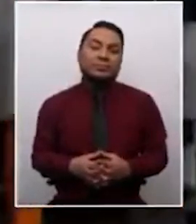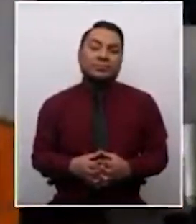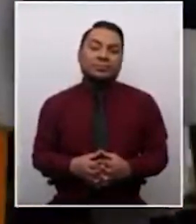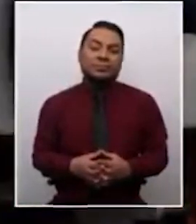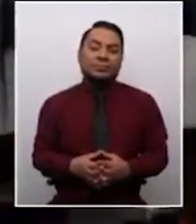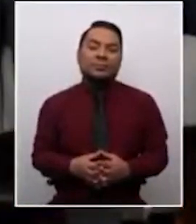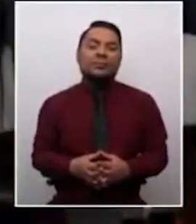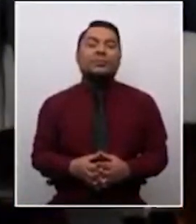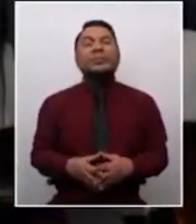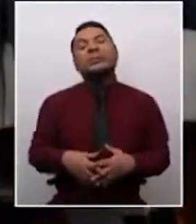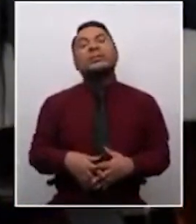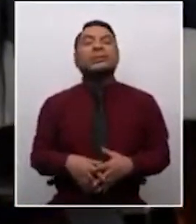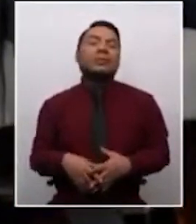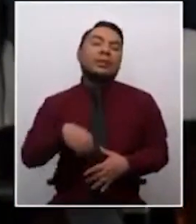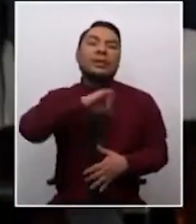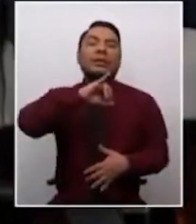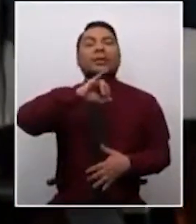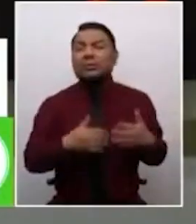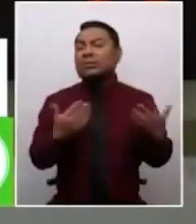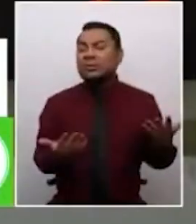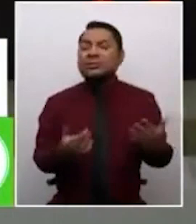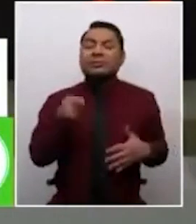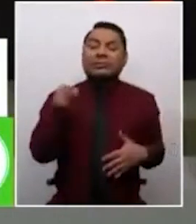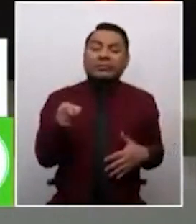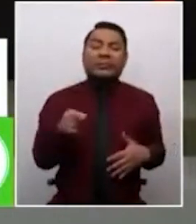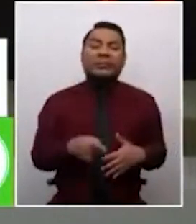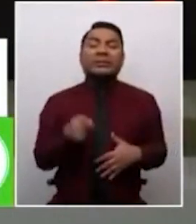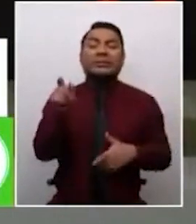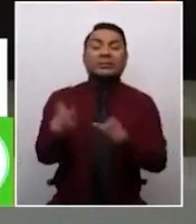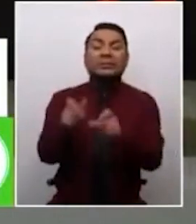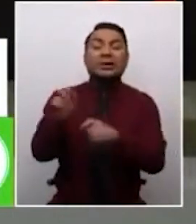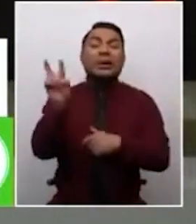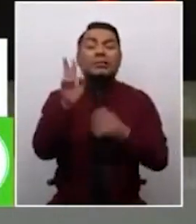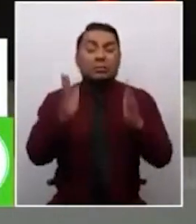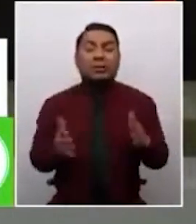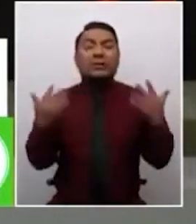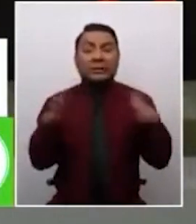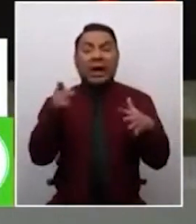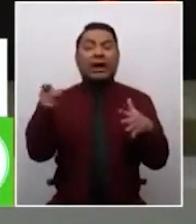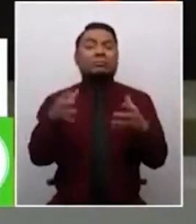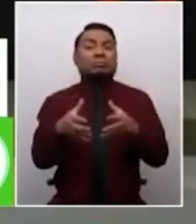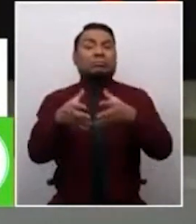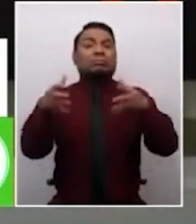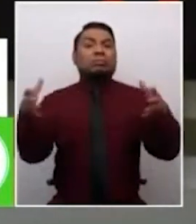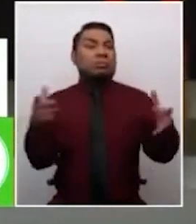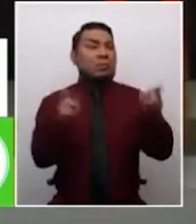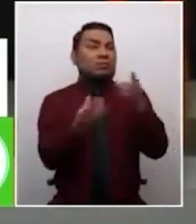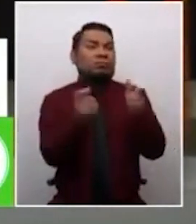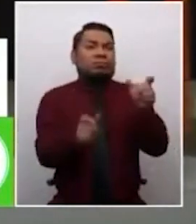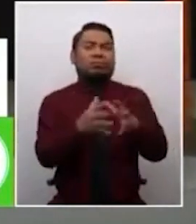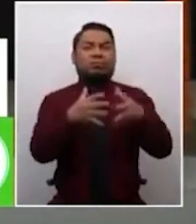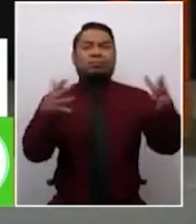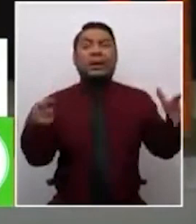haciendo énfasis en la población carcelaria venezolana. Son esos ciudadanos venezolanos los que han incrementado la población